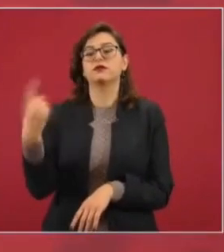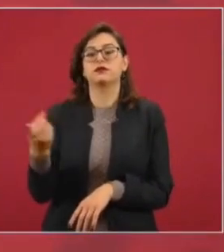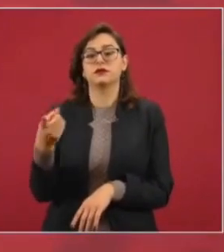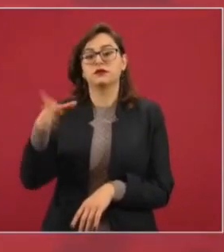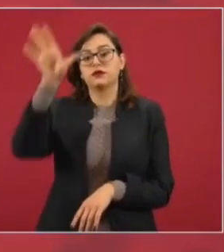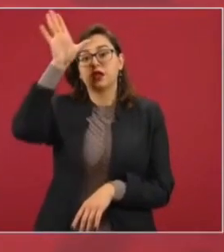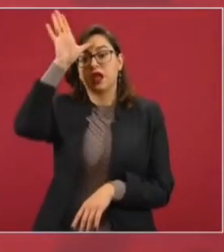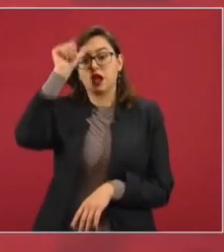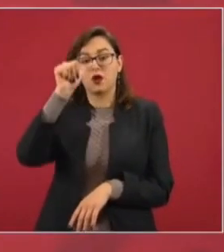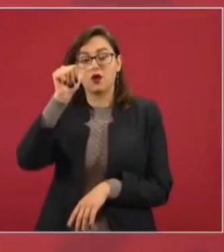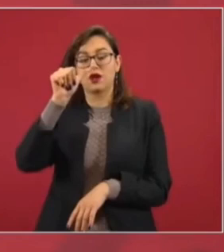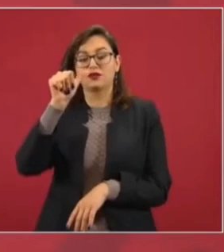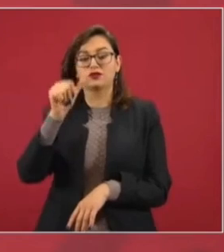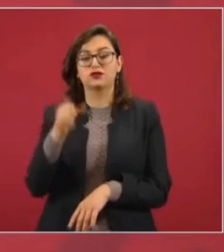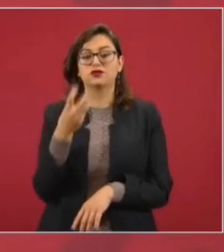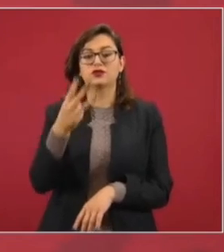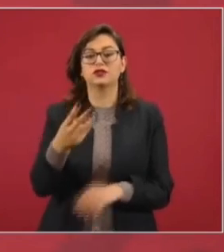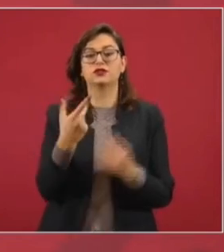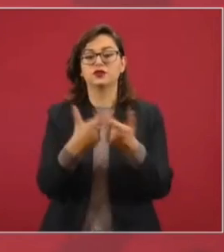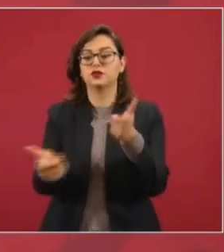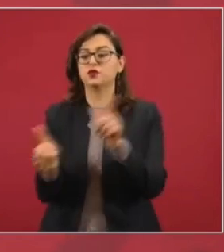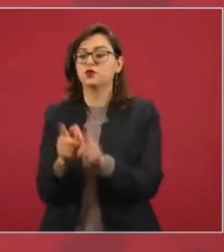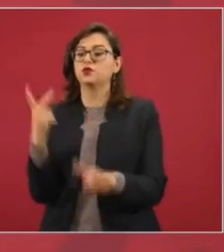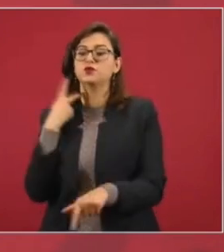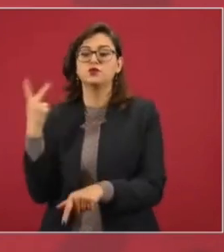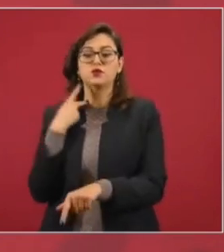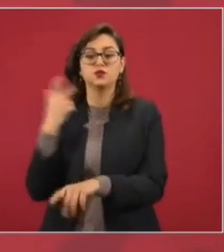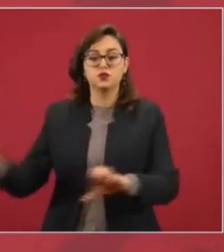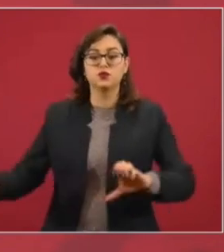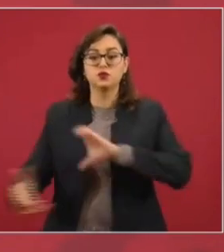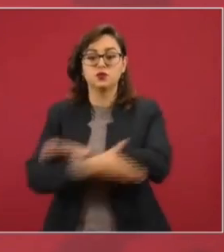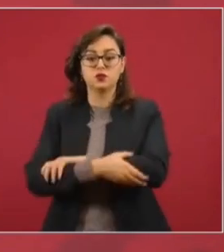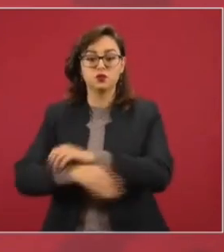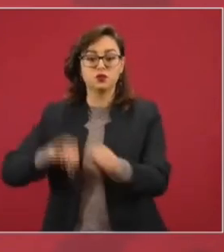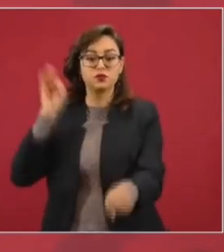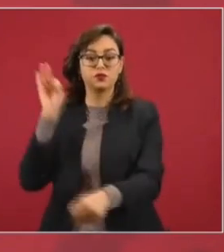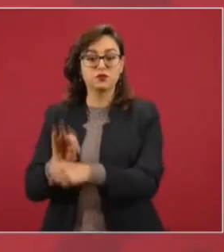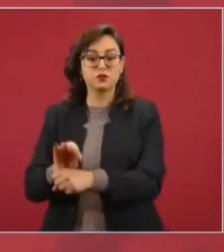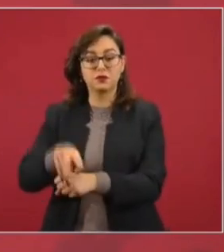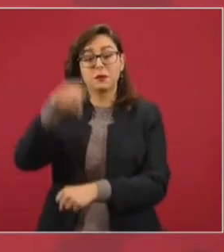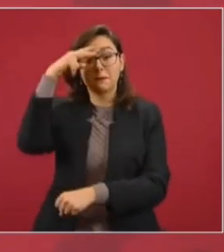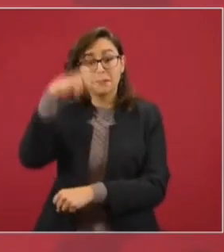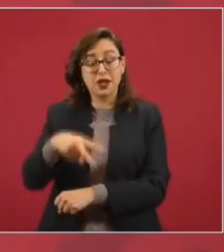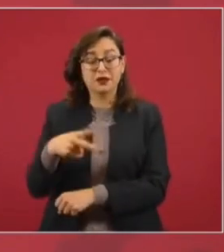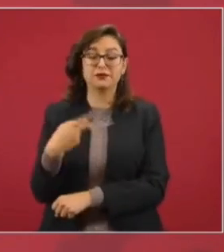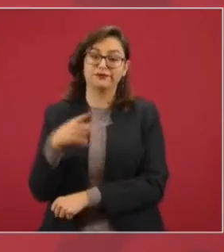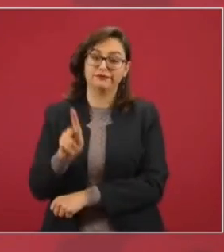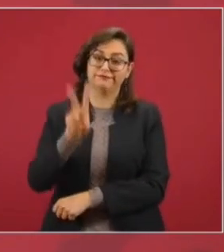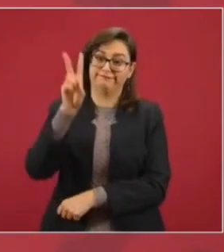Pacto por México, que no fue más que Pacto contra México.